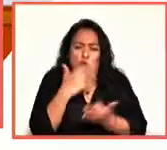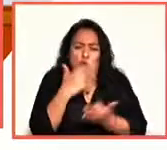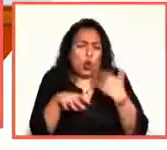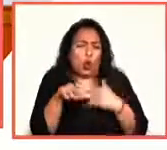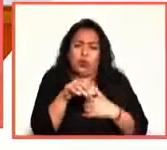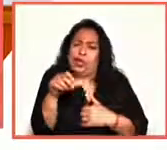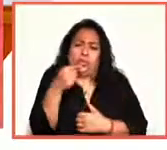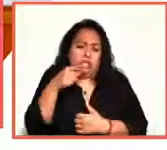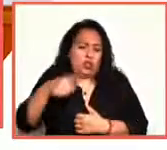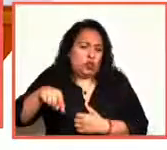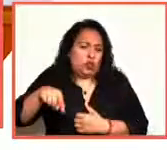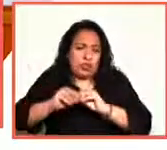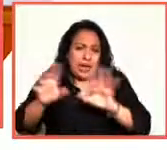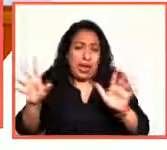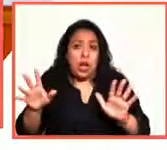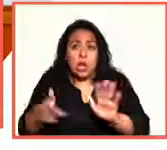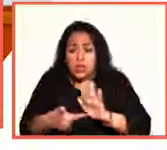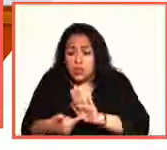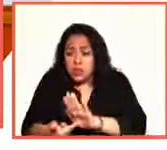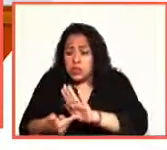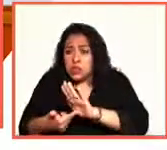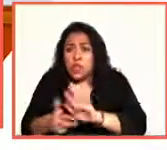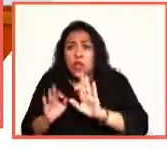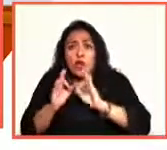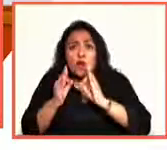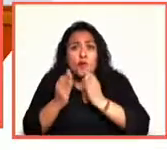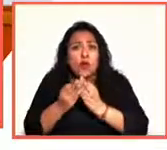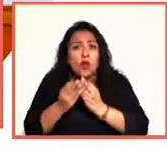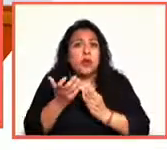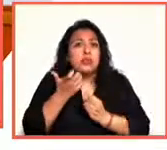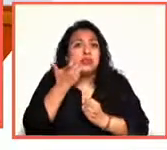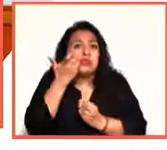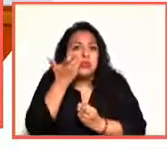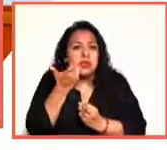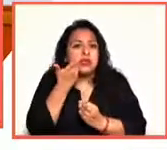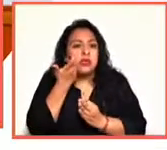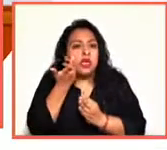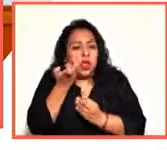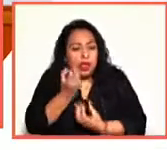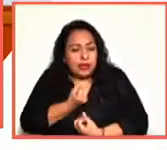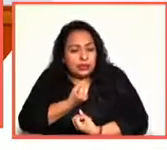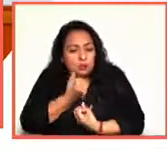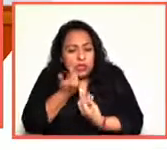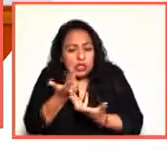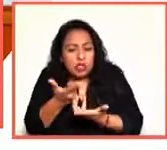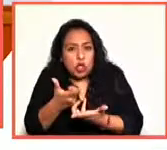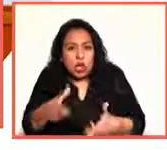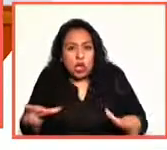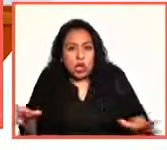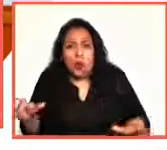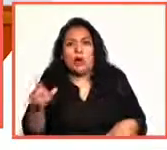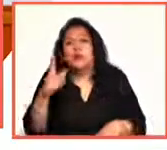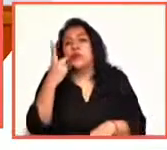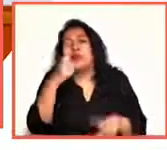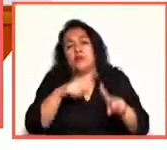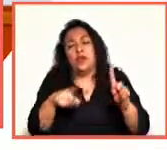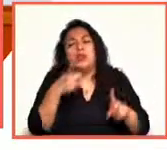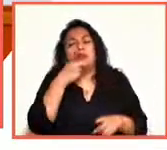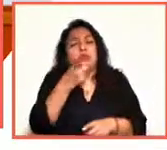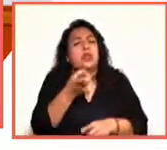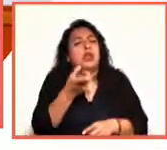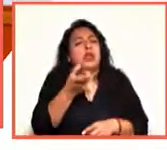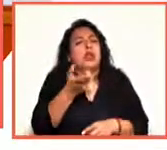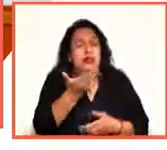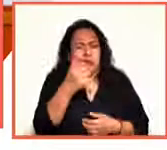es acercarlos a las maneras intencionadas de utilizar el lenguaje. Una cosa es decir, pásame el salero, cuánto cuesta el boleto del